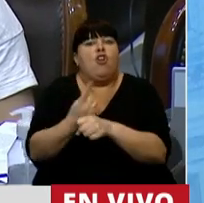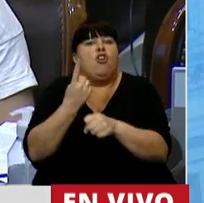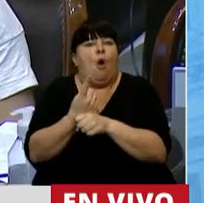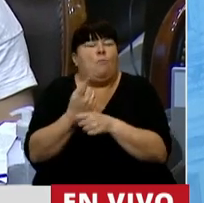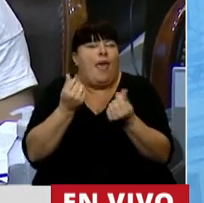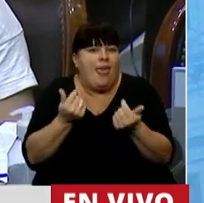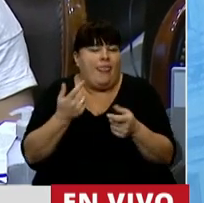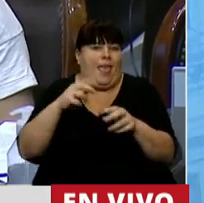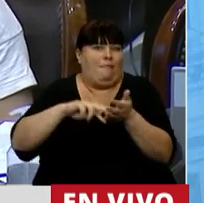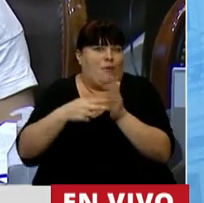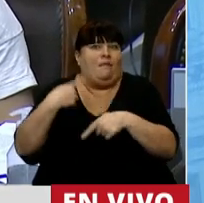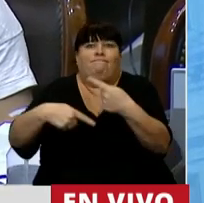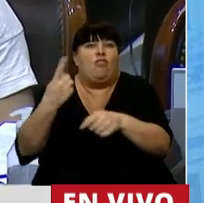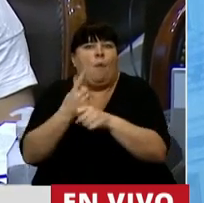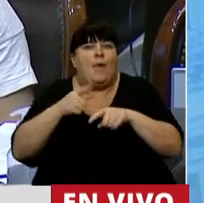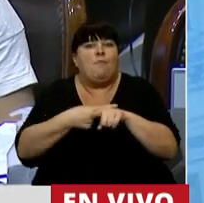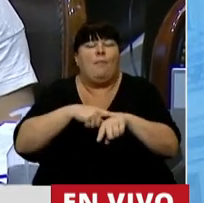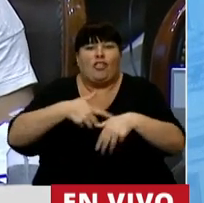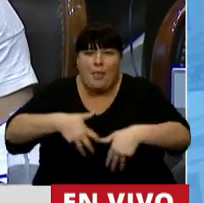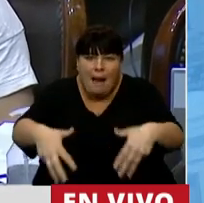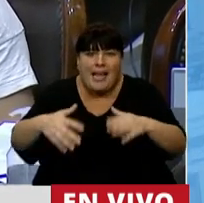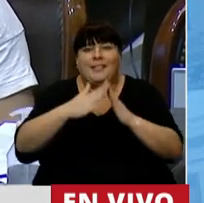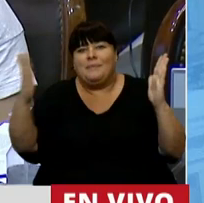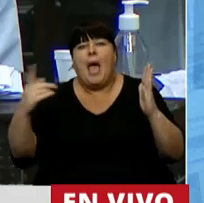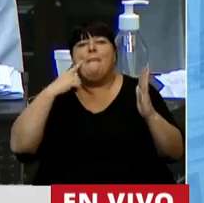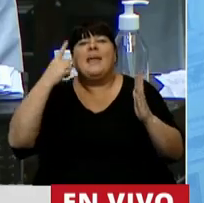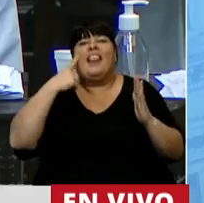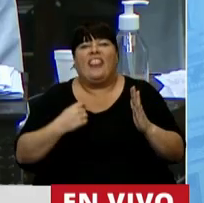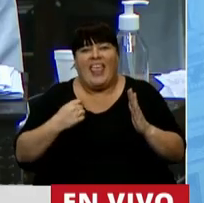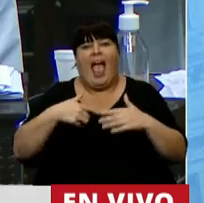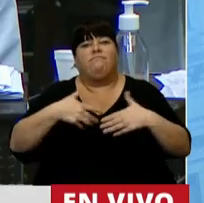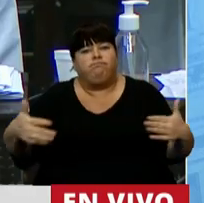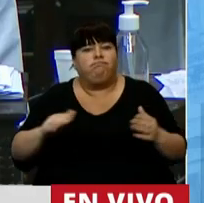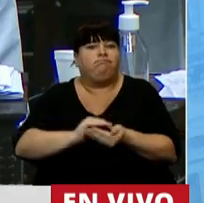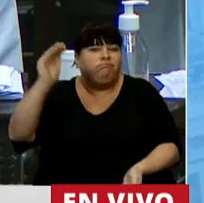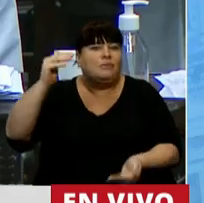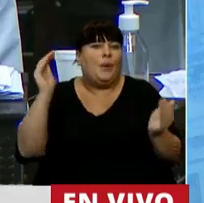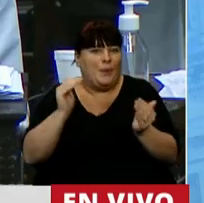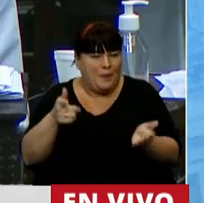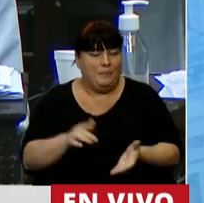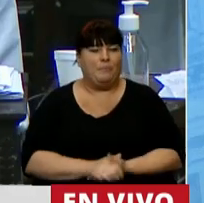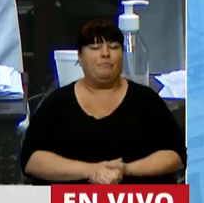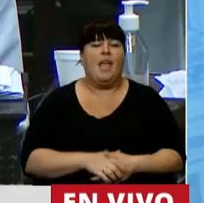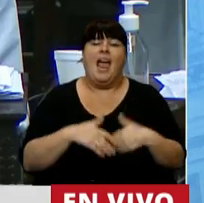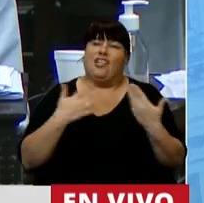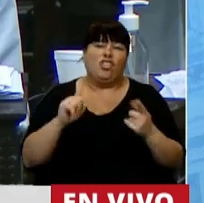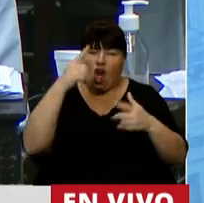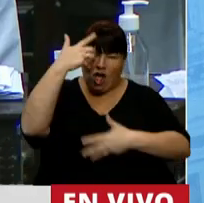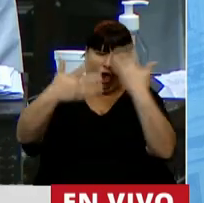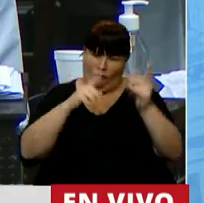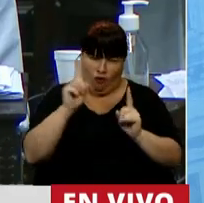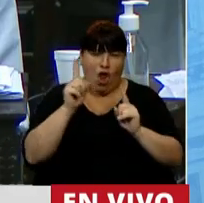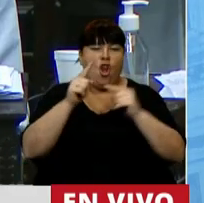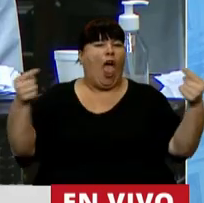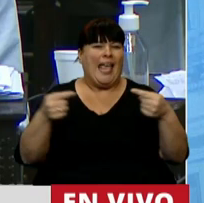condiciones de afrontar esa continuidad durante el embarazo, durante esos mil días después con el desarrollo y el crecimiento del niño. Entonces no confundamos